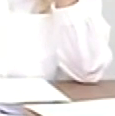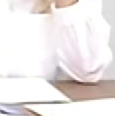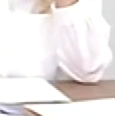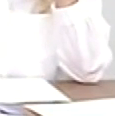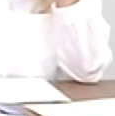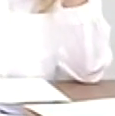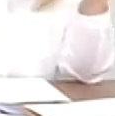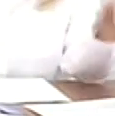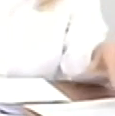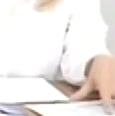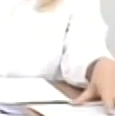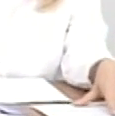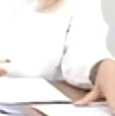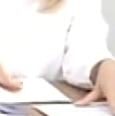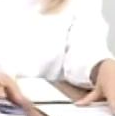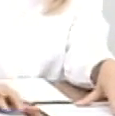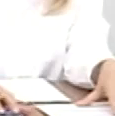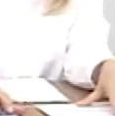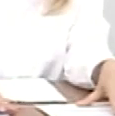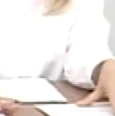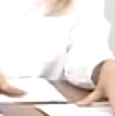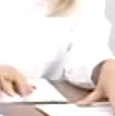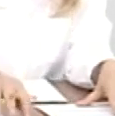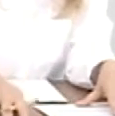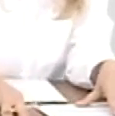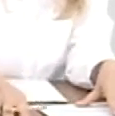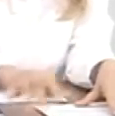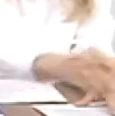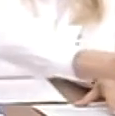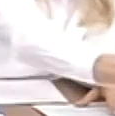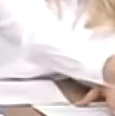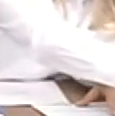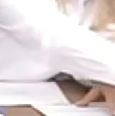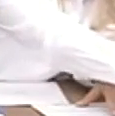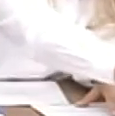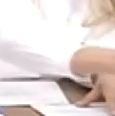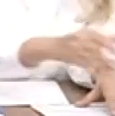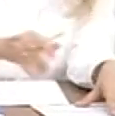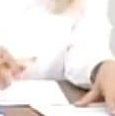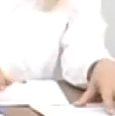Alimentación, Leal Tellería. Pónmelo ahí para verle la cara.